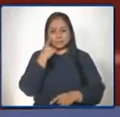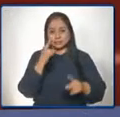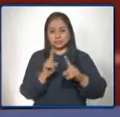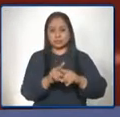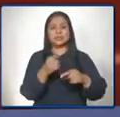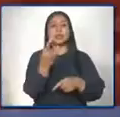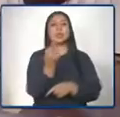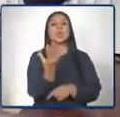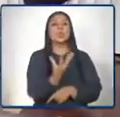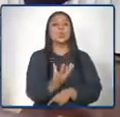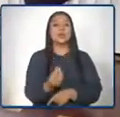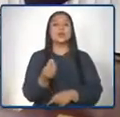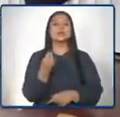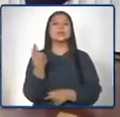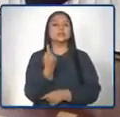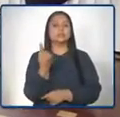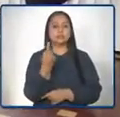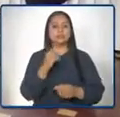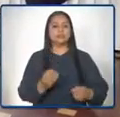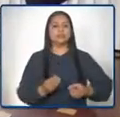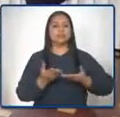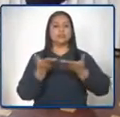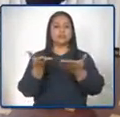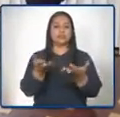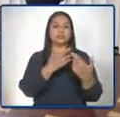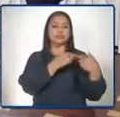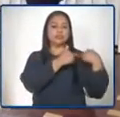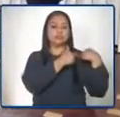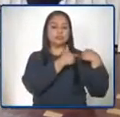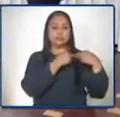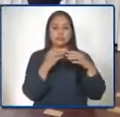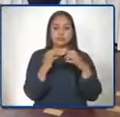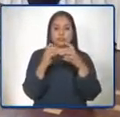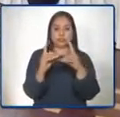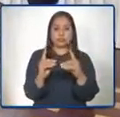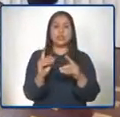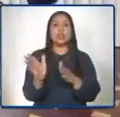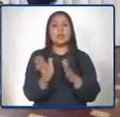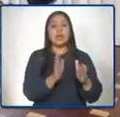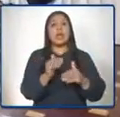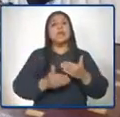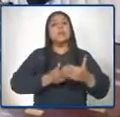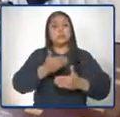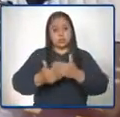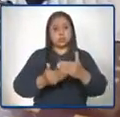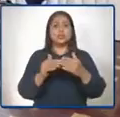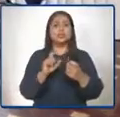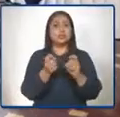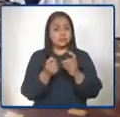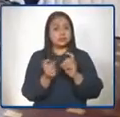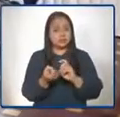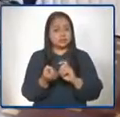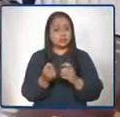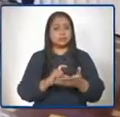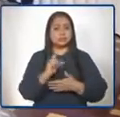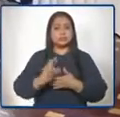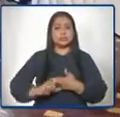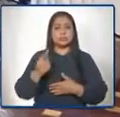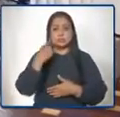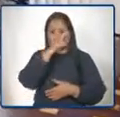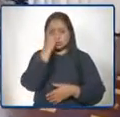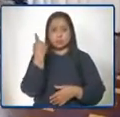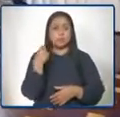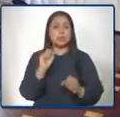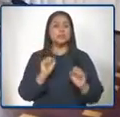que tienen a su cargo la entrega educativa, hay procesos de adecuación curricular que se han trabajado para poder contar